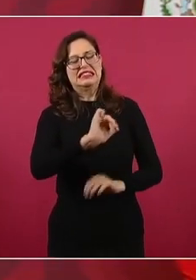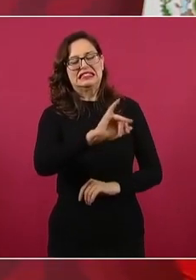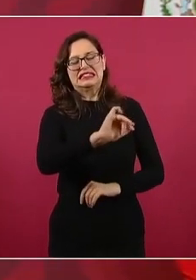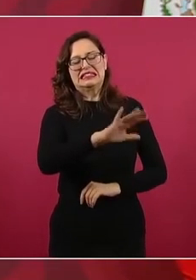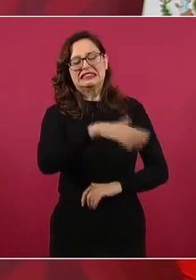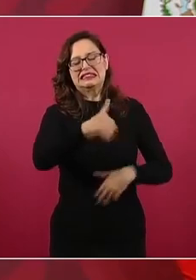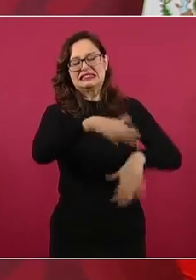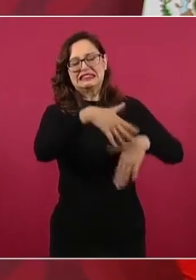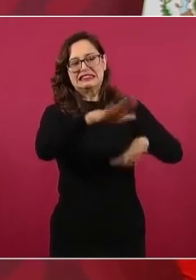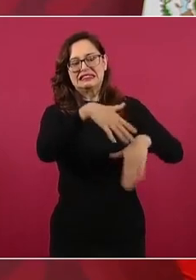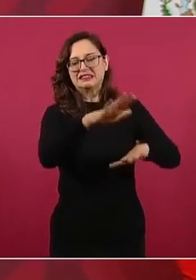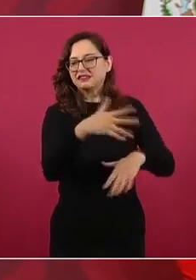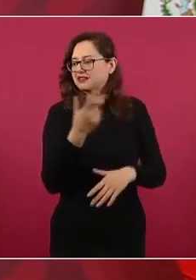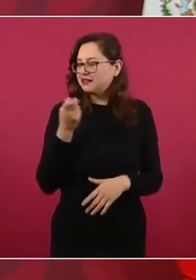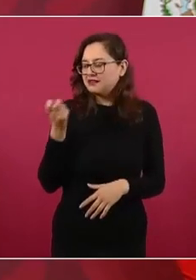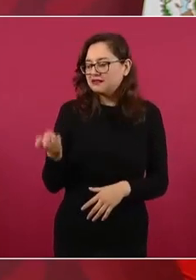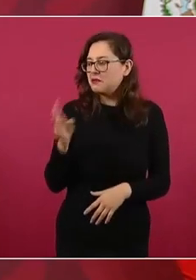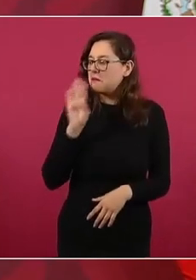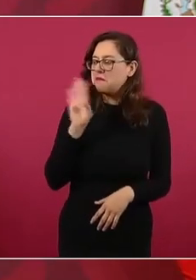y eso